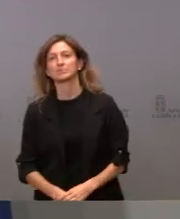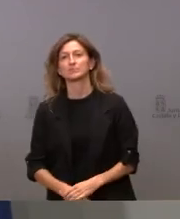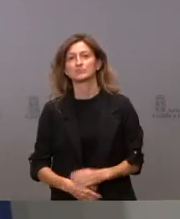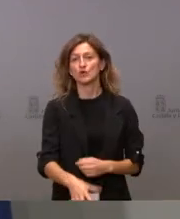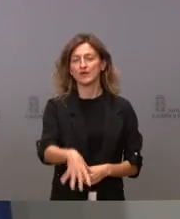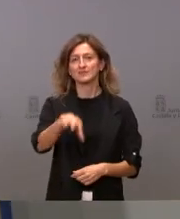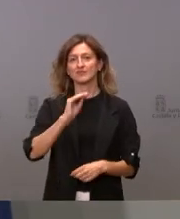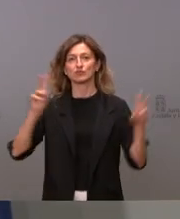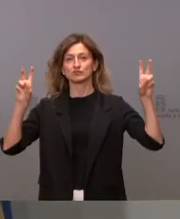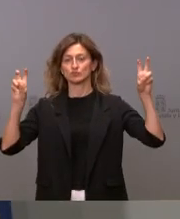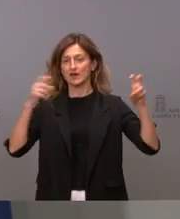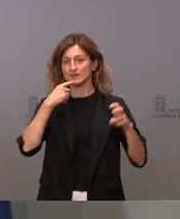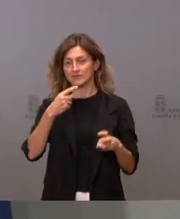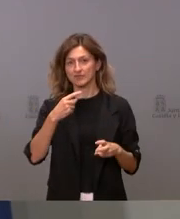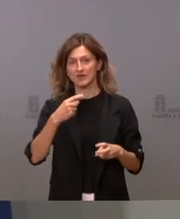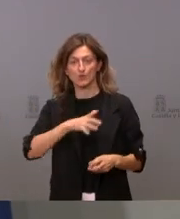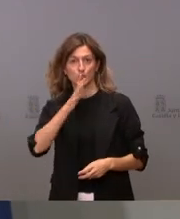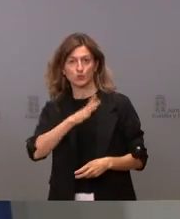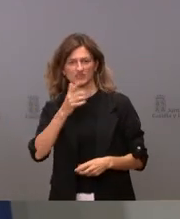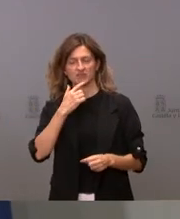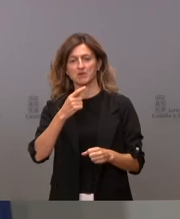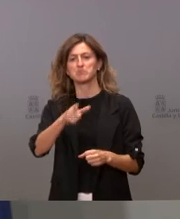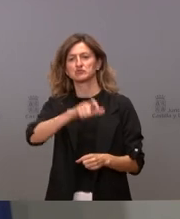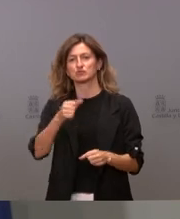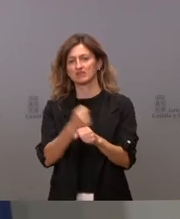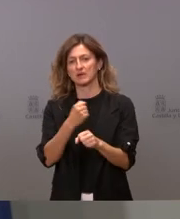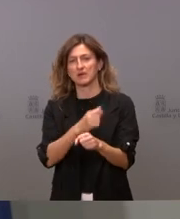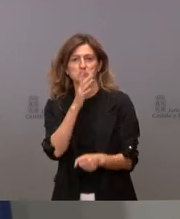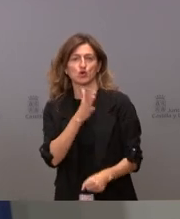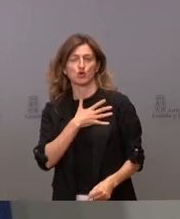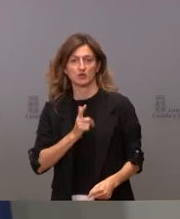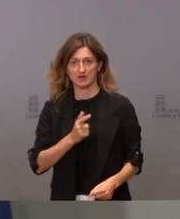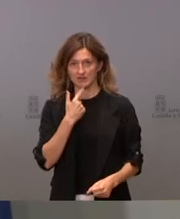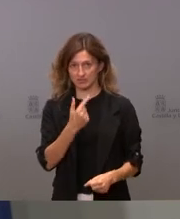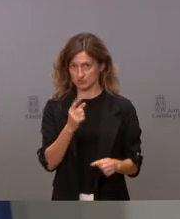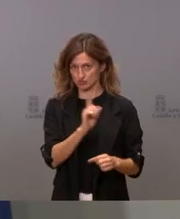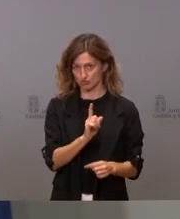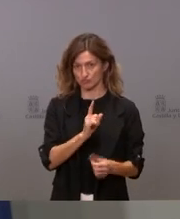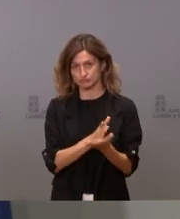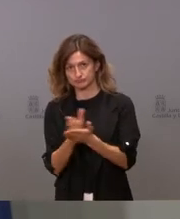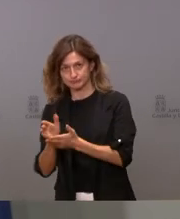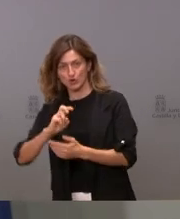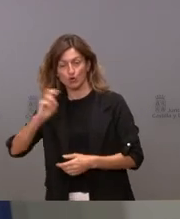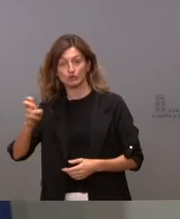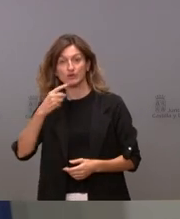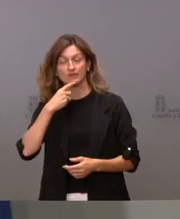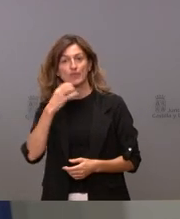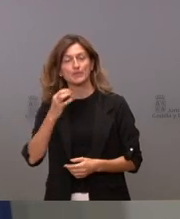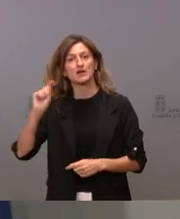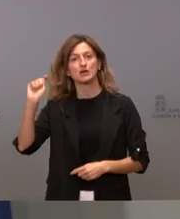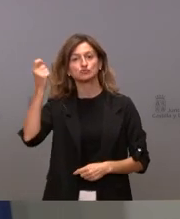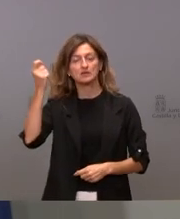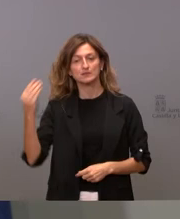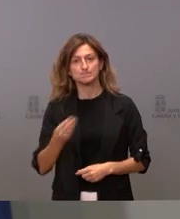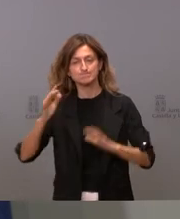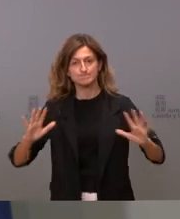si yo dijera esta barbaridad que la gente no trabaja porque no quiere pero es que yo no he dicho esto yo lo que estoy diciendo es que tenemos que conseguir la